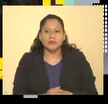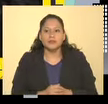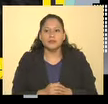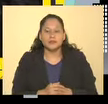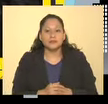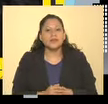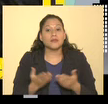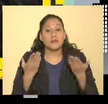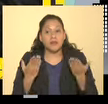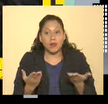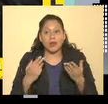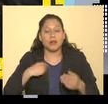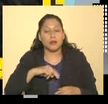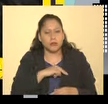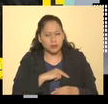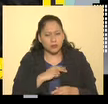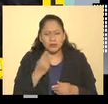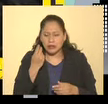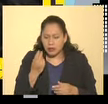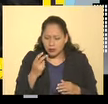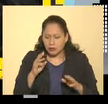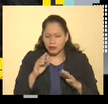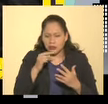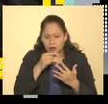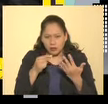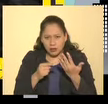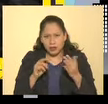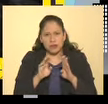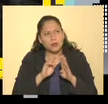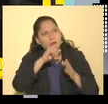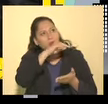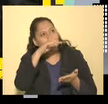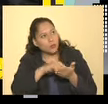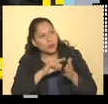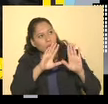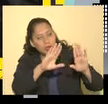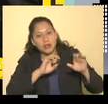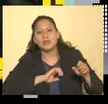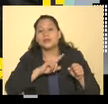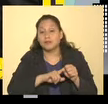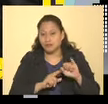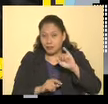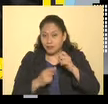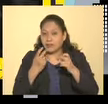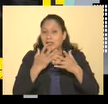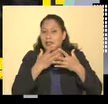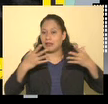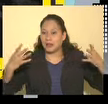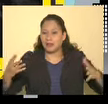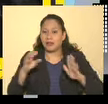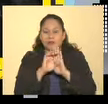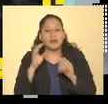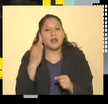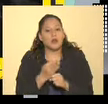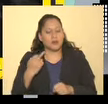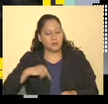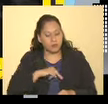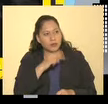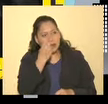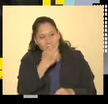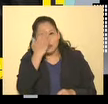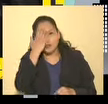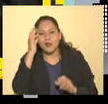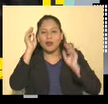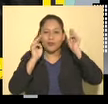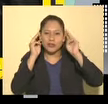¿Y entonces da motivo para que tuviera un recinto? Exactamente. De esta magnitud como es el que conocemos actualmente que